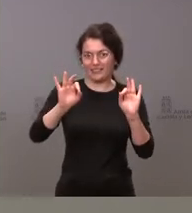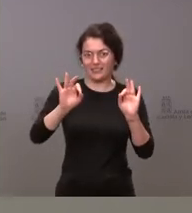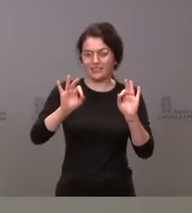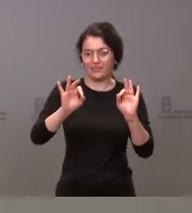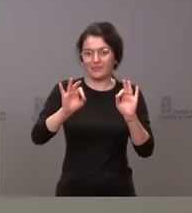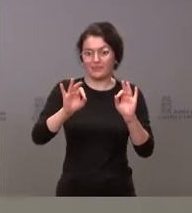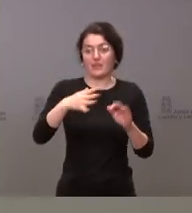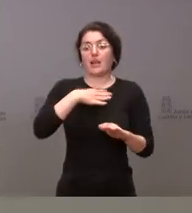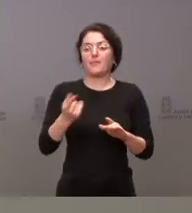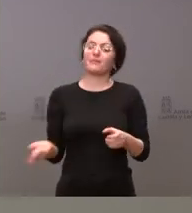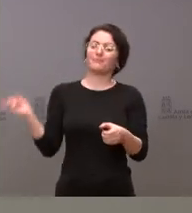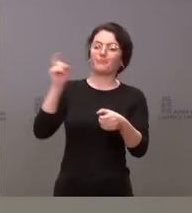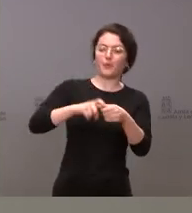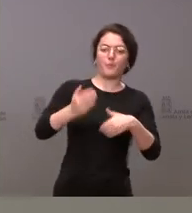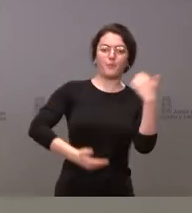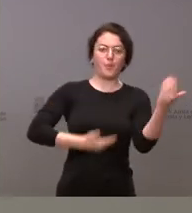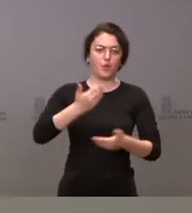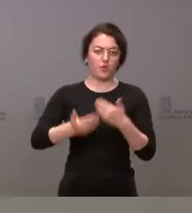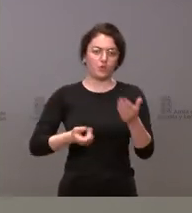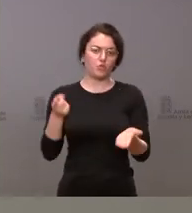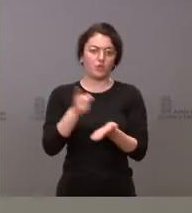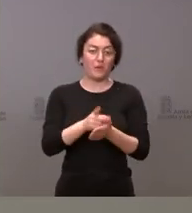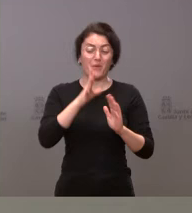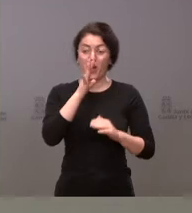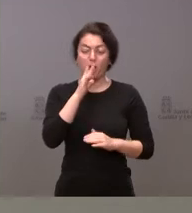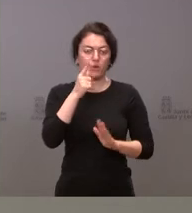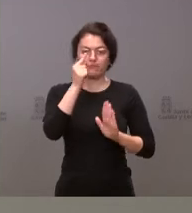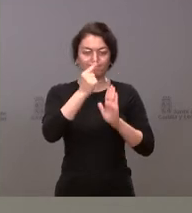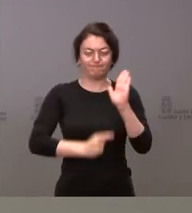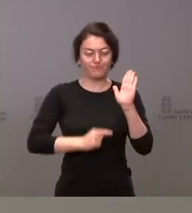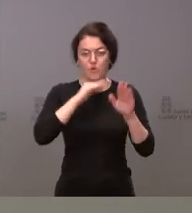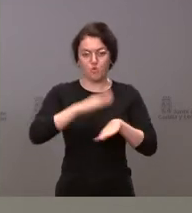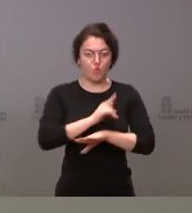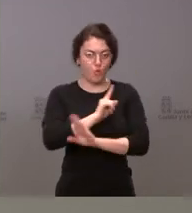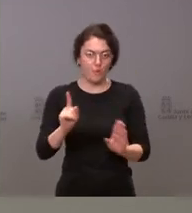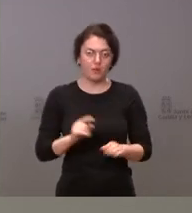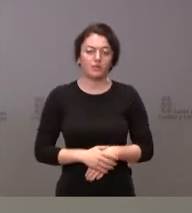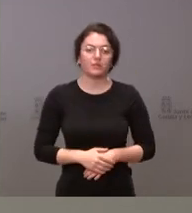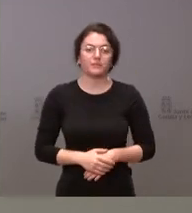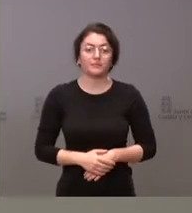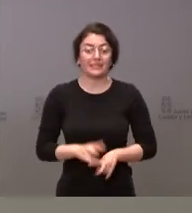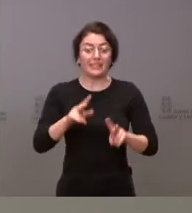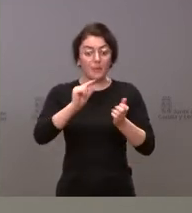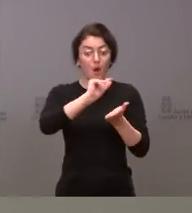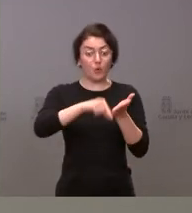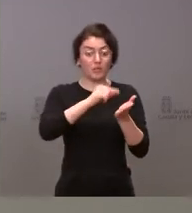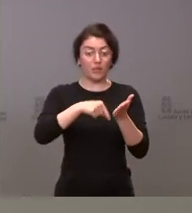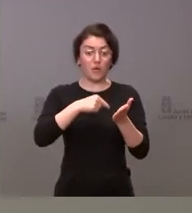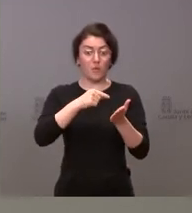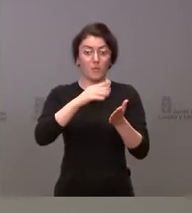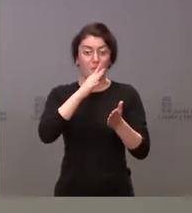participar en este proceso. Pero en este momento no cumplían esos requisitos. Respecto a las contrataciones de personal,